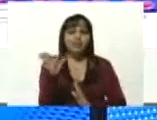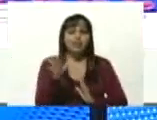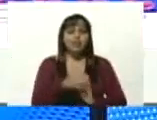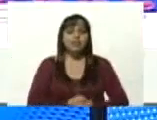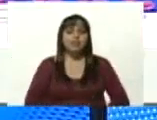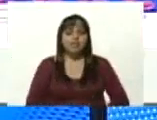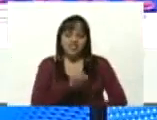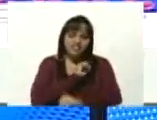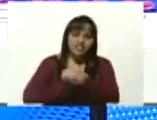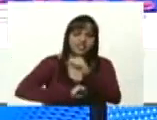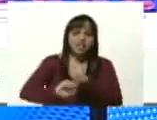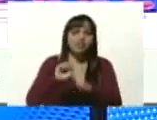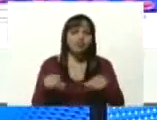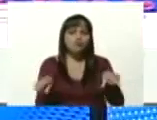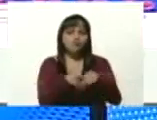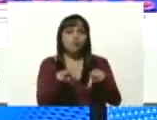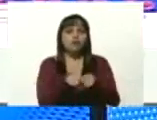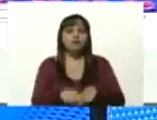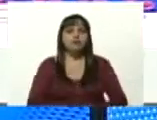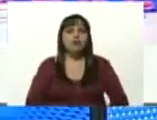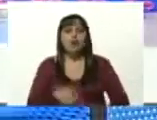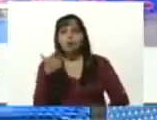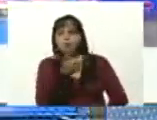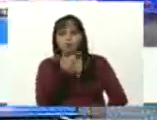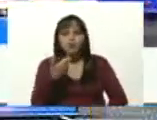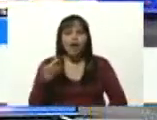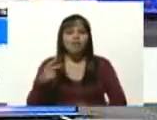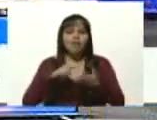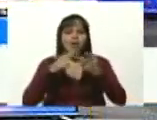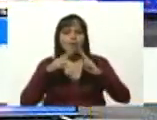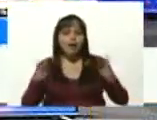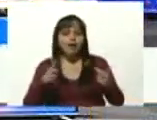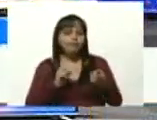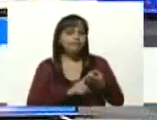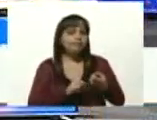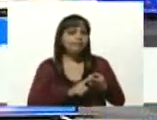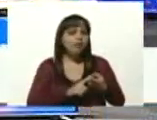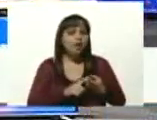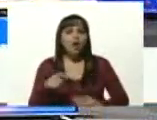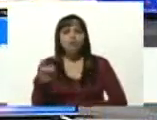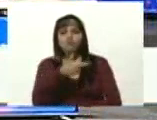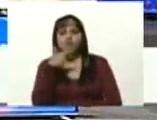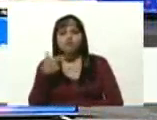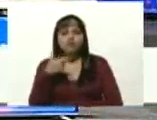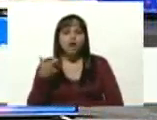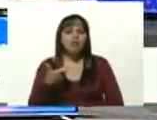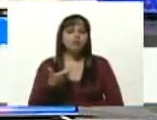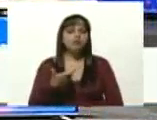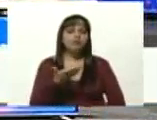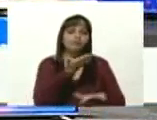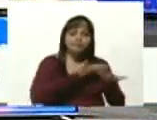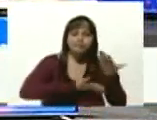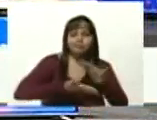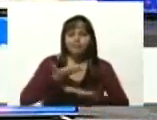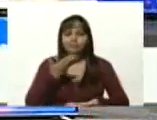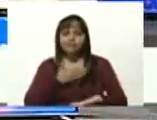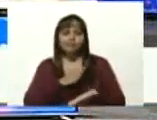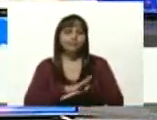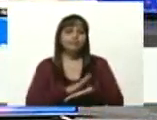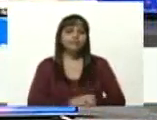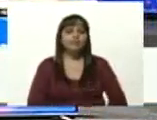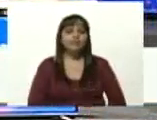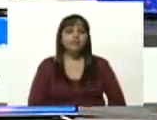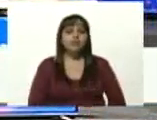combate buscando la paz buscando la concordia buscando